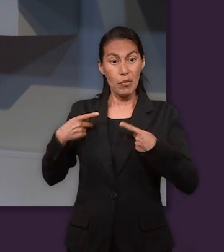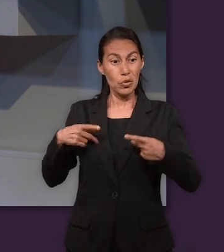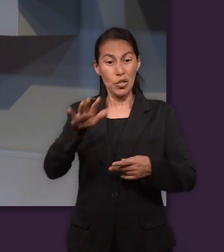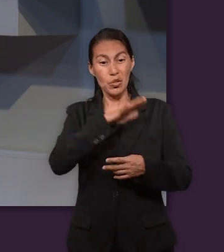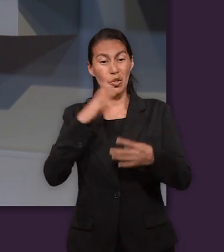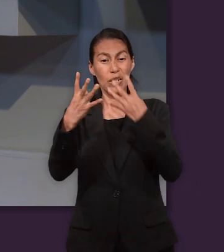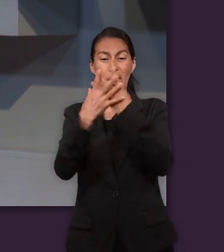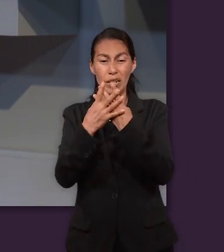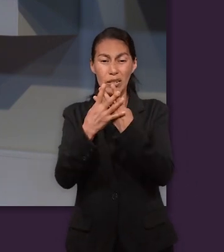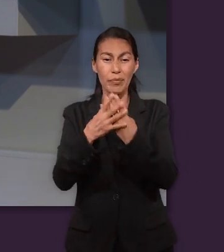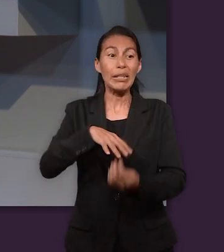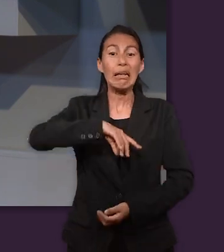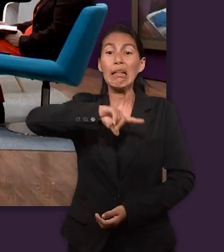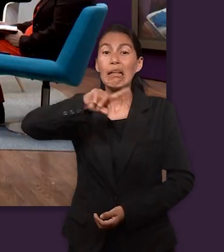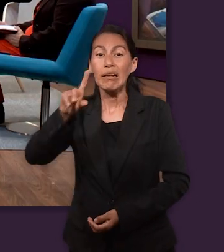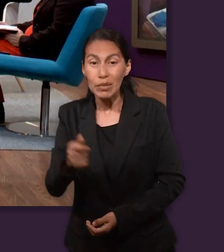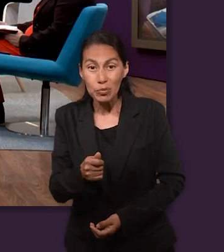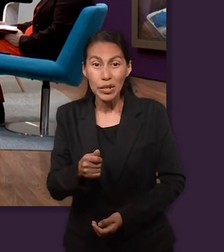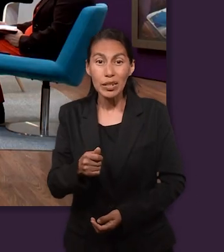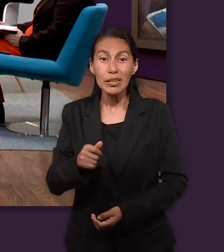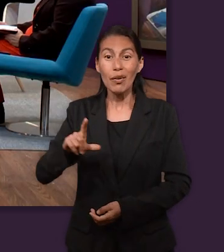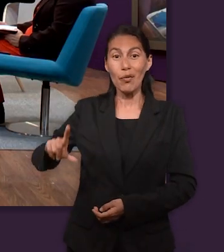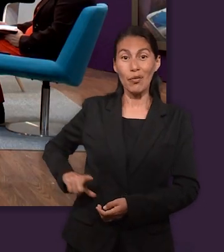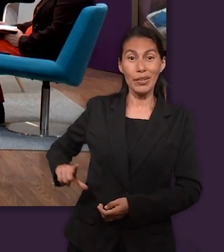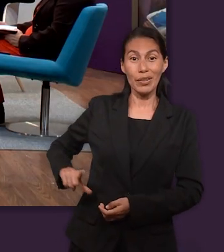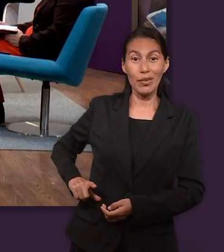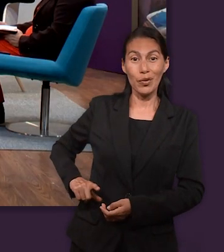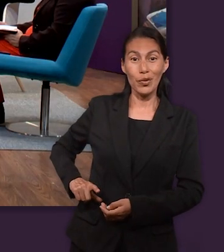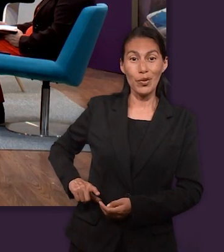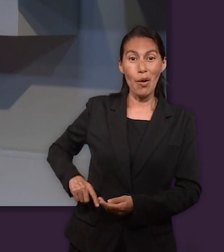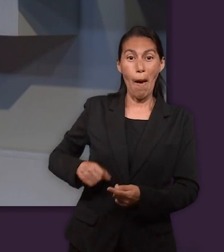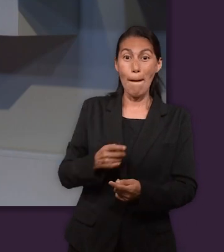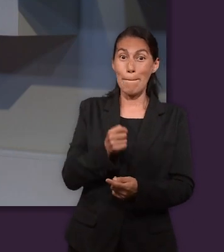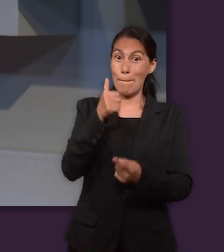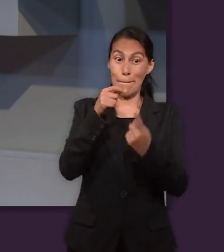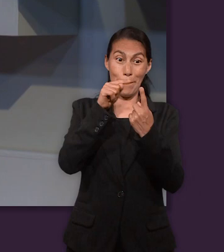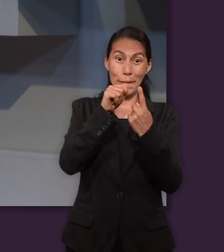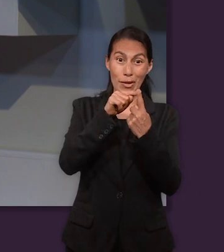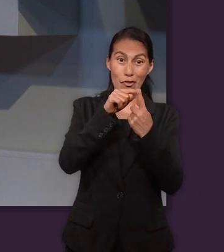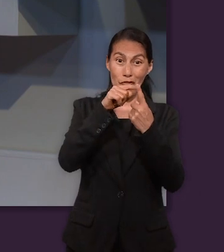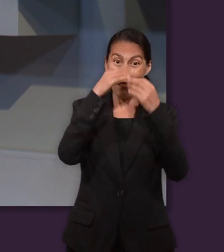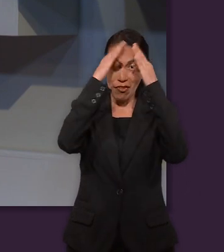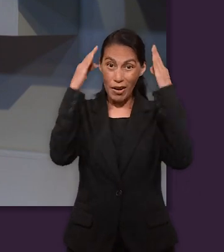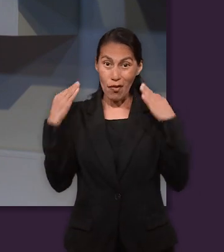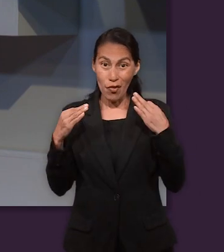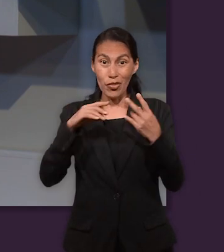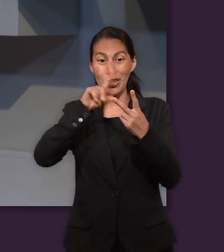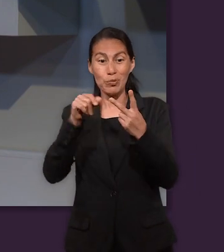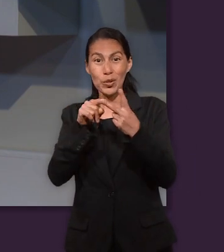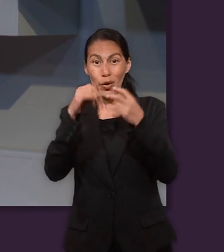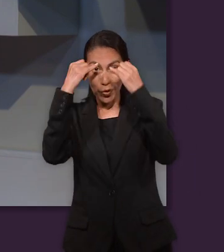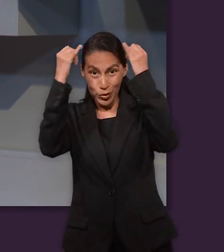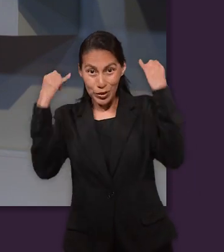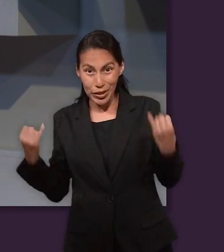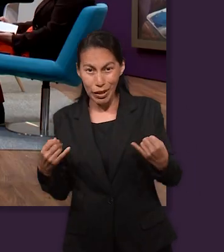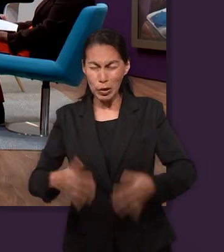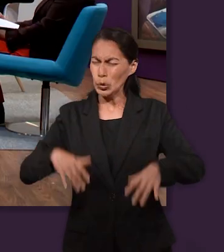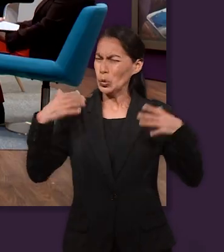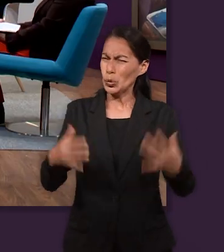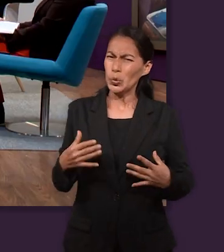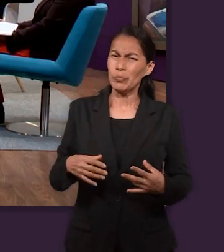y luego llega a ser gobernador de Egipto. Segundo después de faraón, que era lo más alto que podía tener alguien en el mundo.